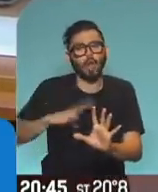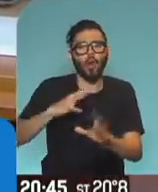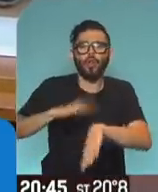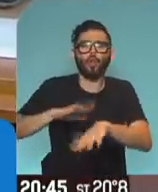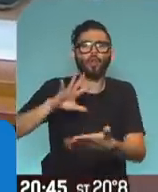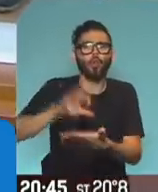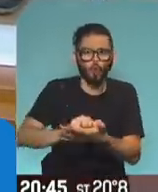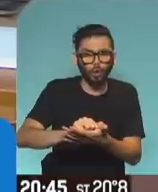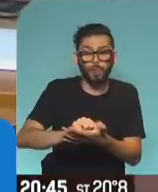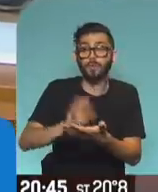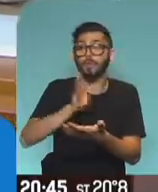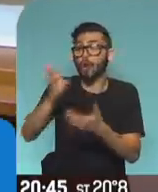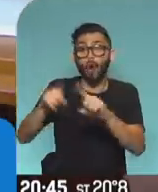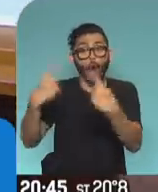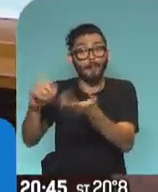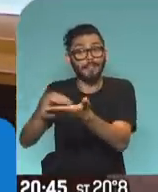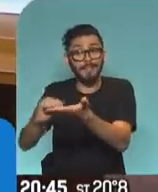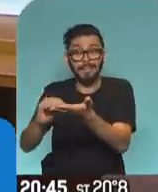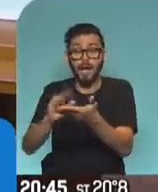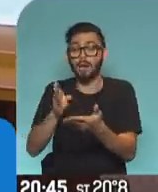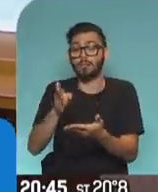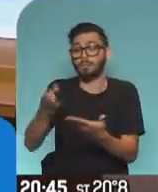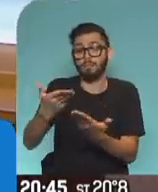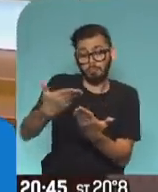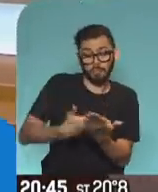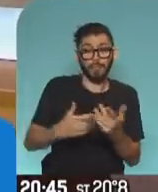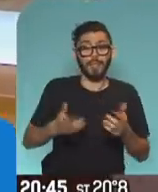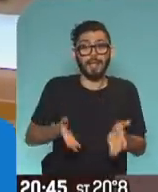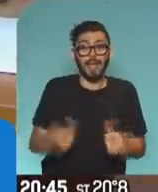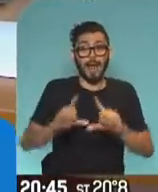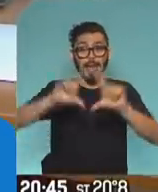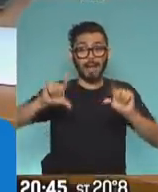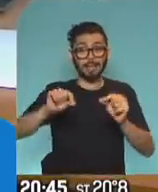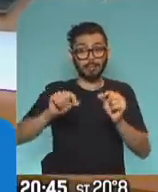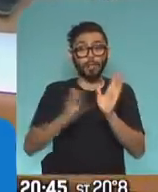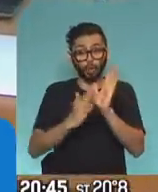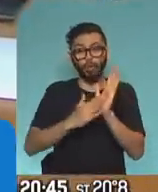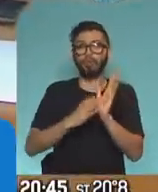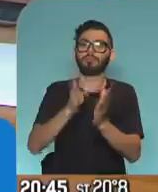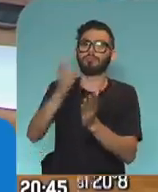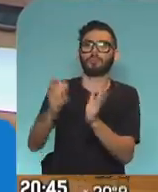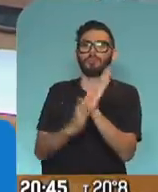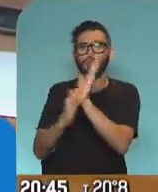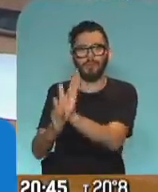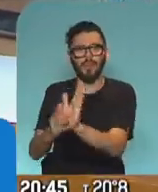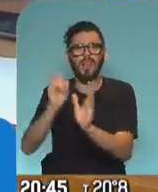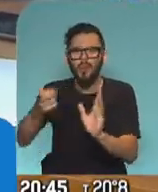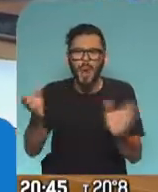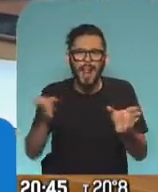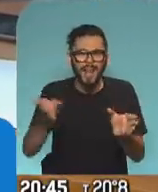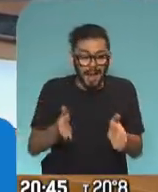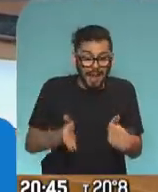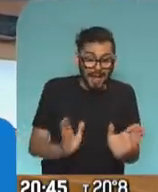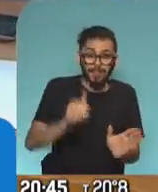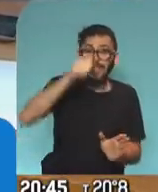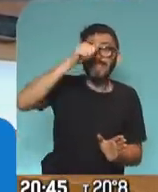pero acercarse a la oficina más cercana con el certificado de nacimiento y poder hacer esa carga, igual tiene, entre 60 días